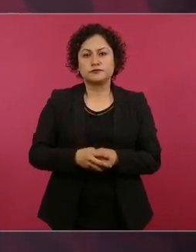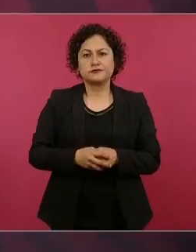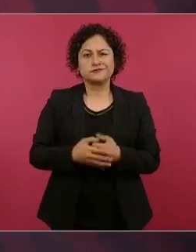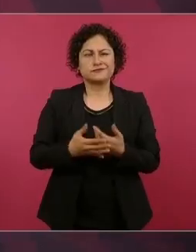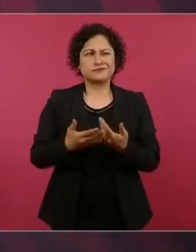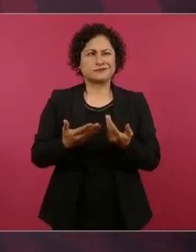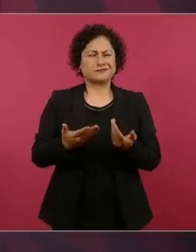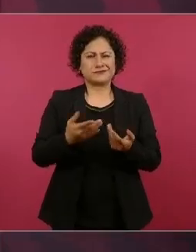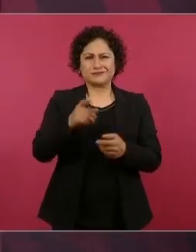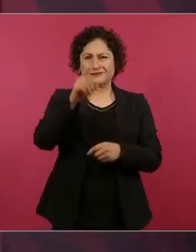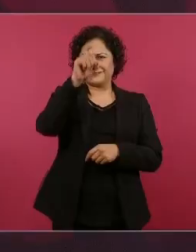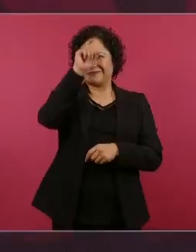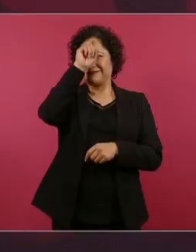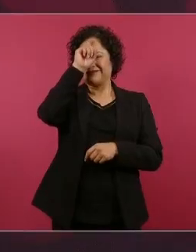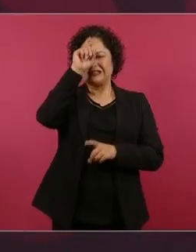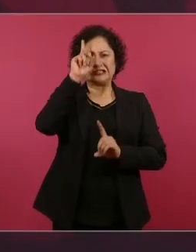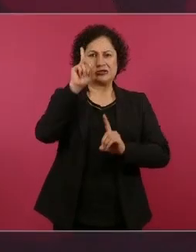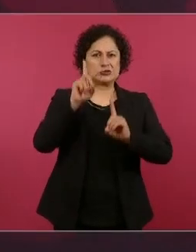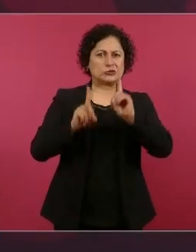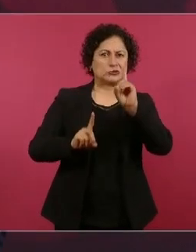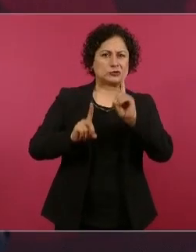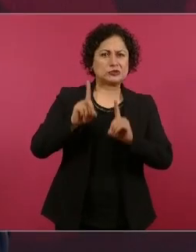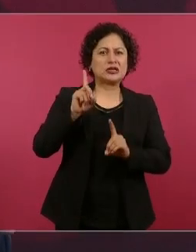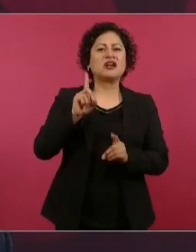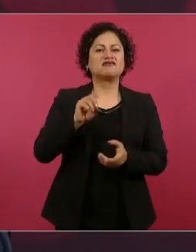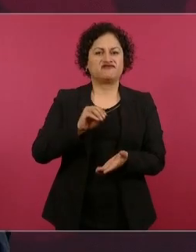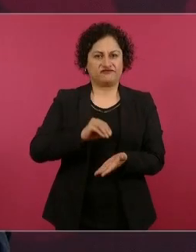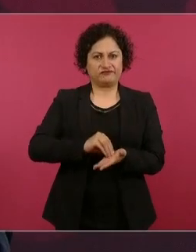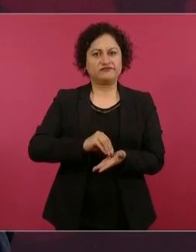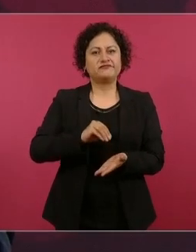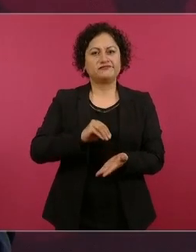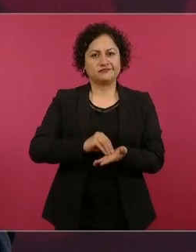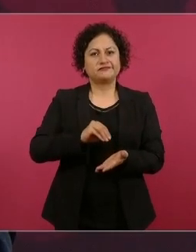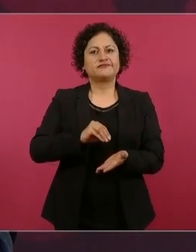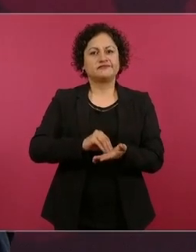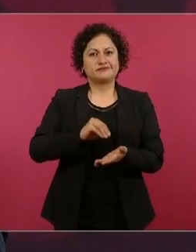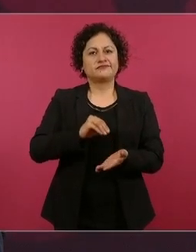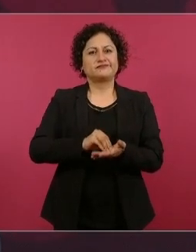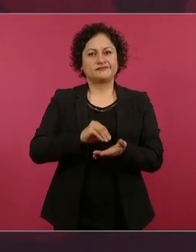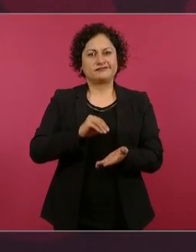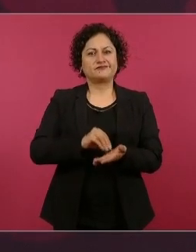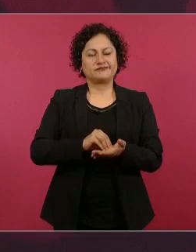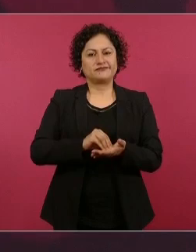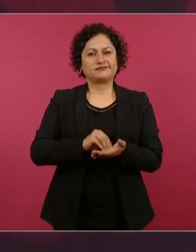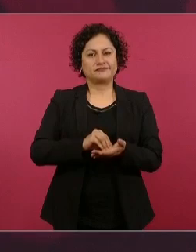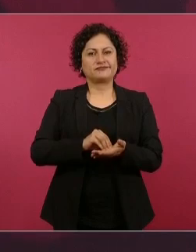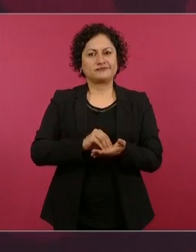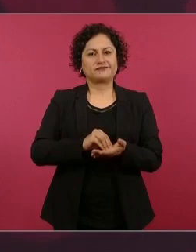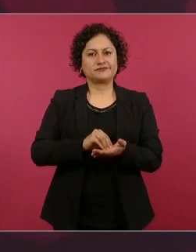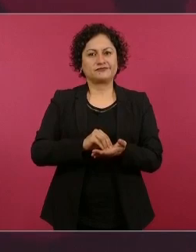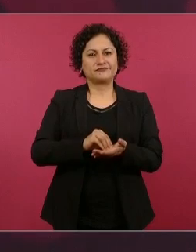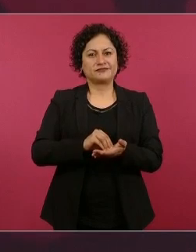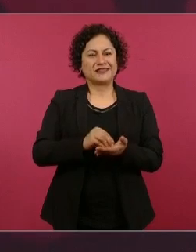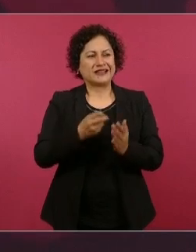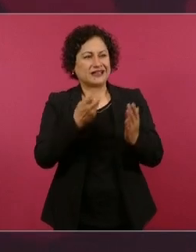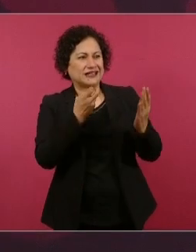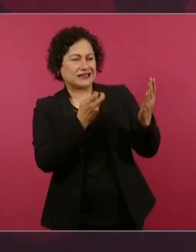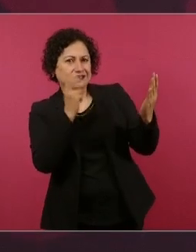que se trata de algo artificial,